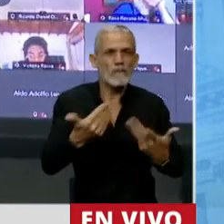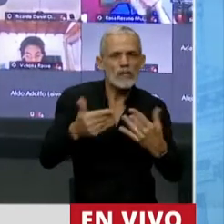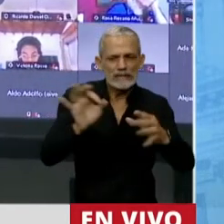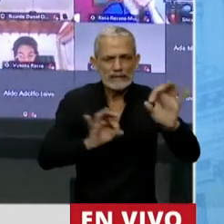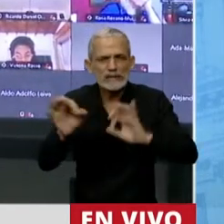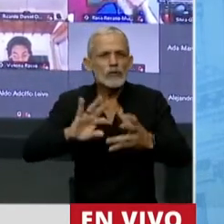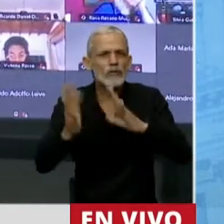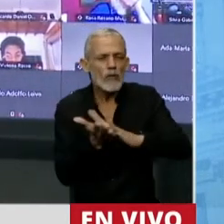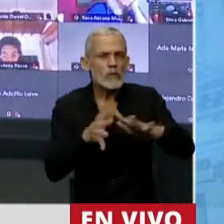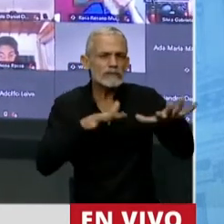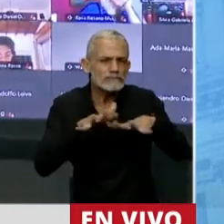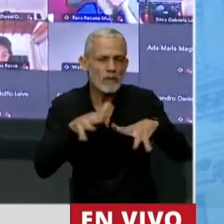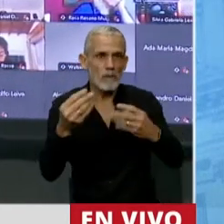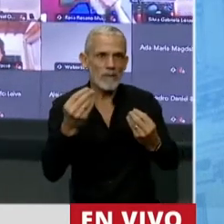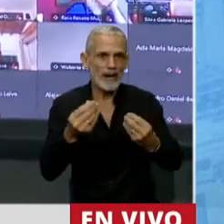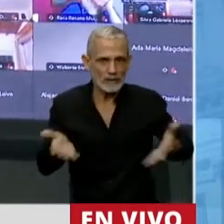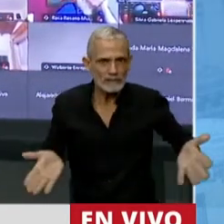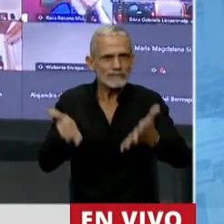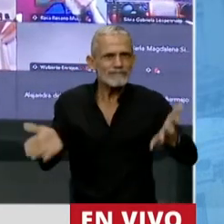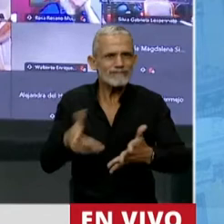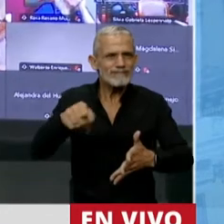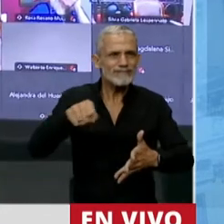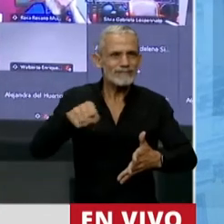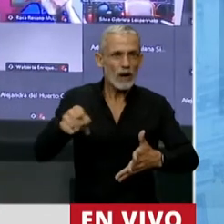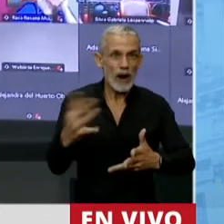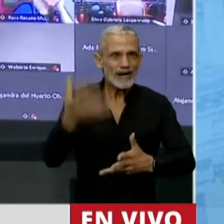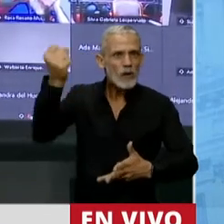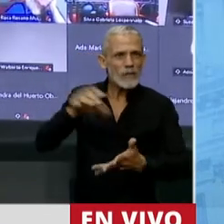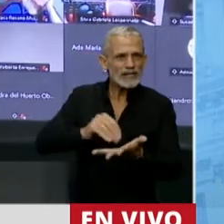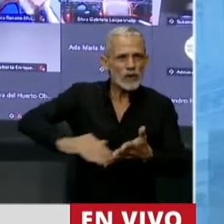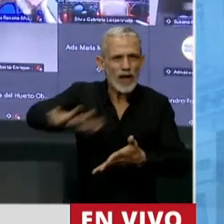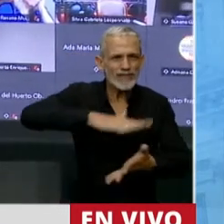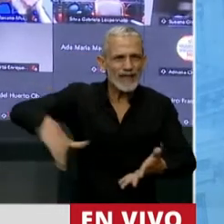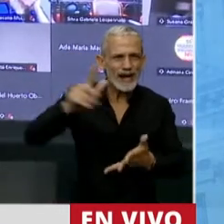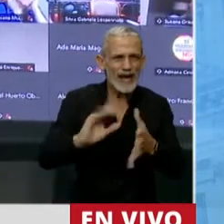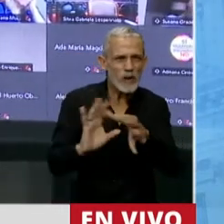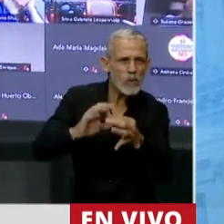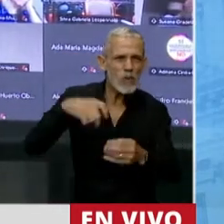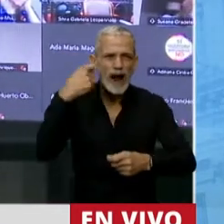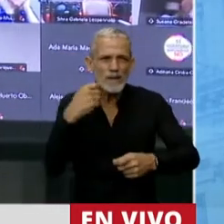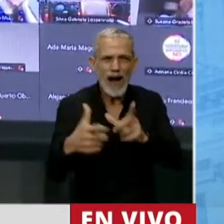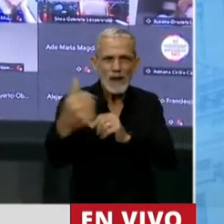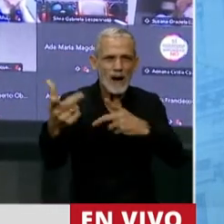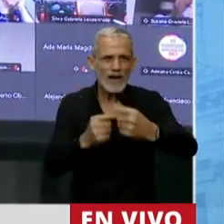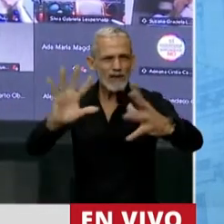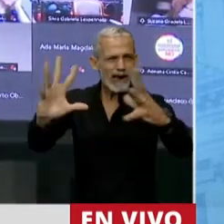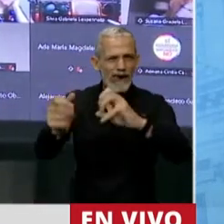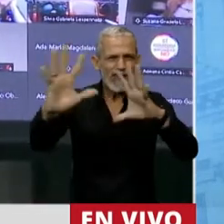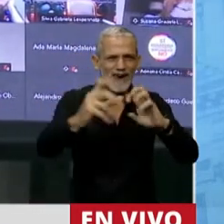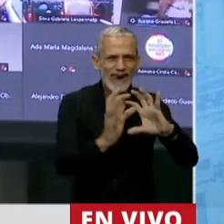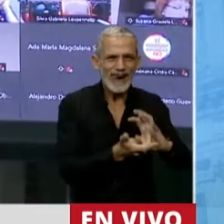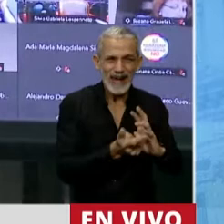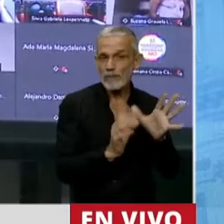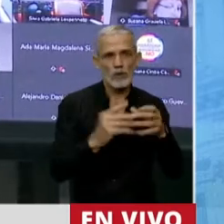diferentes acciones para fomentar la recuperación del ecosistema dañado a partir de medidas